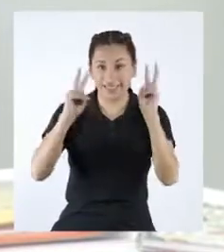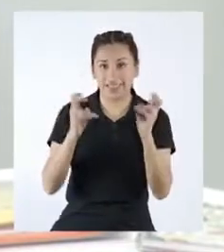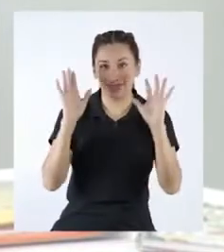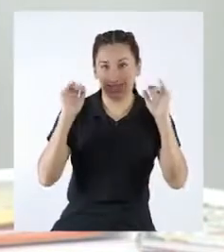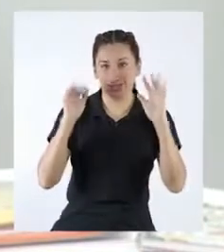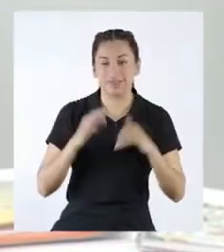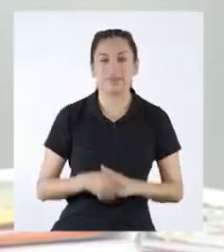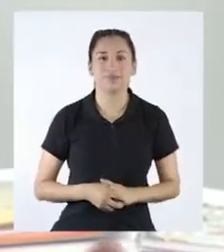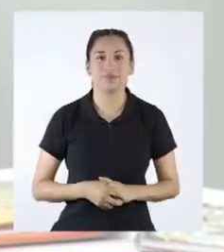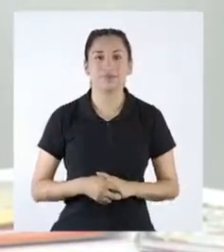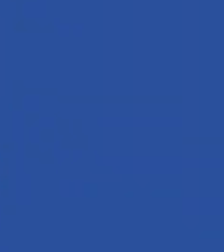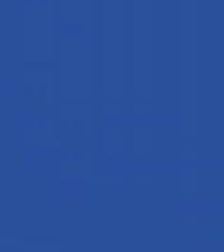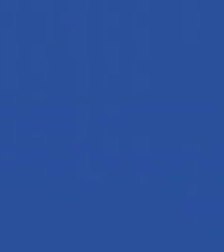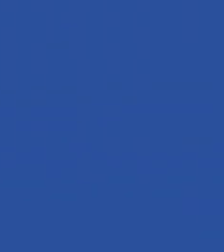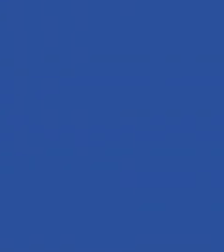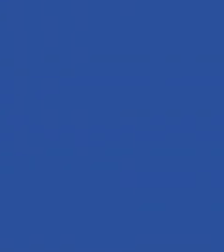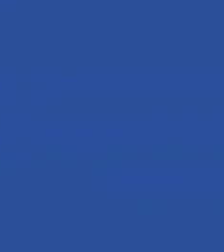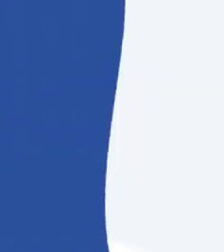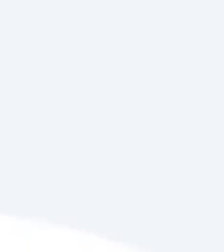tema. ¡Ya volvemos!